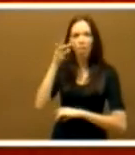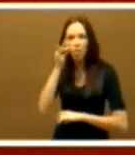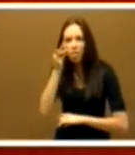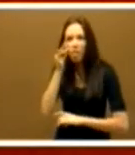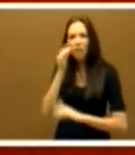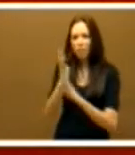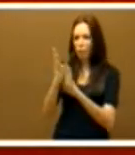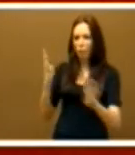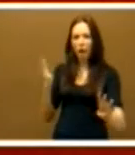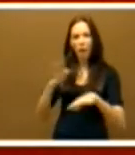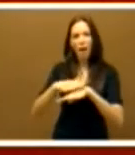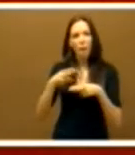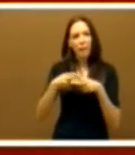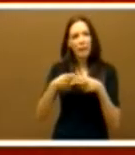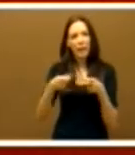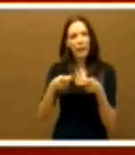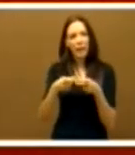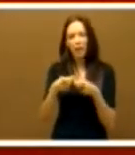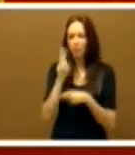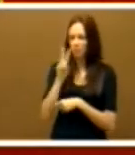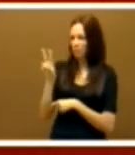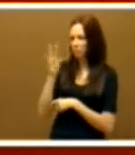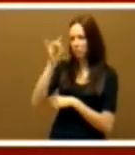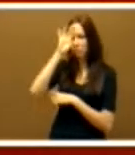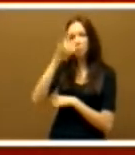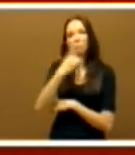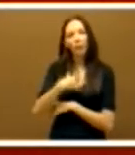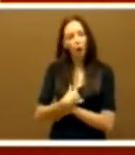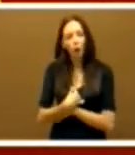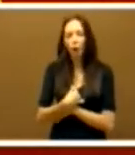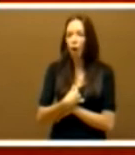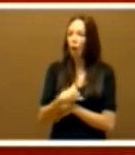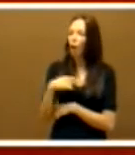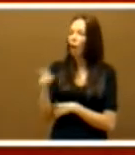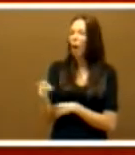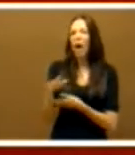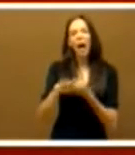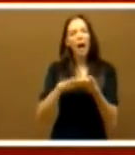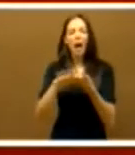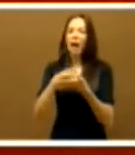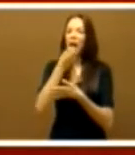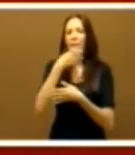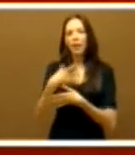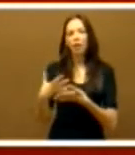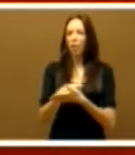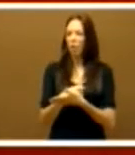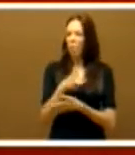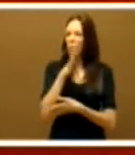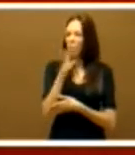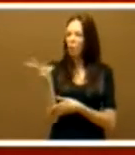para sacar el billete. Y me dijo qué bien hablan todos ustedes, por qué no se ponen de acuerdo.